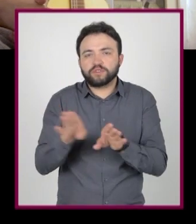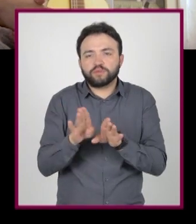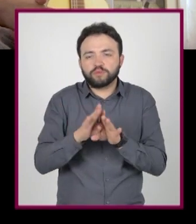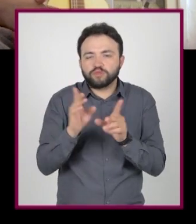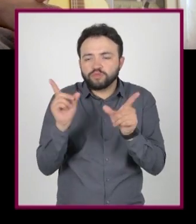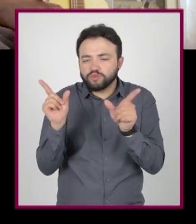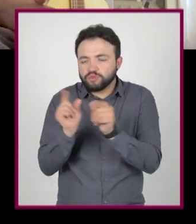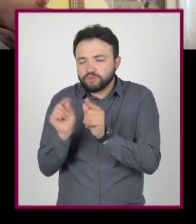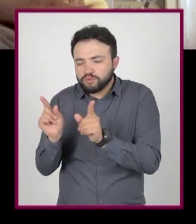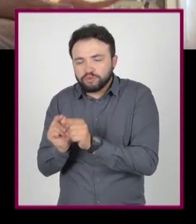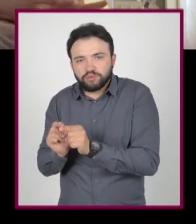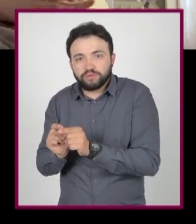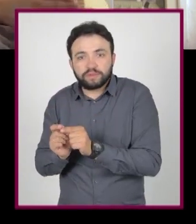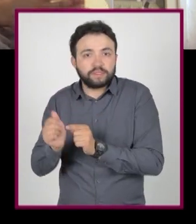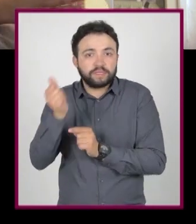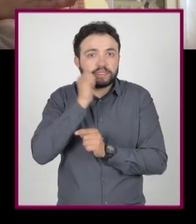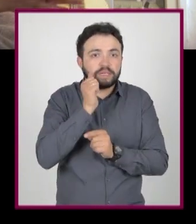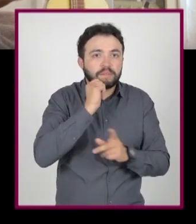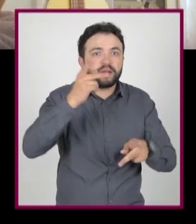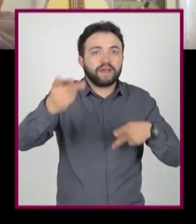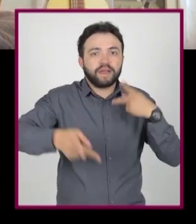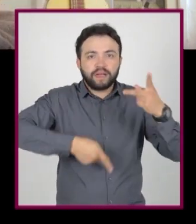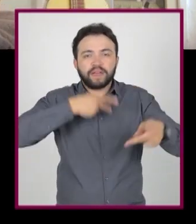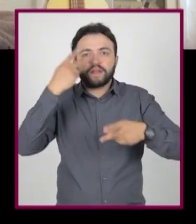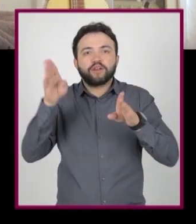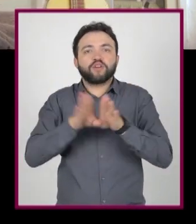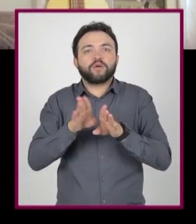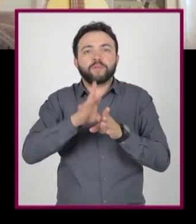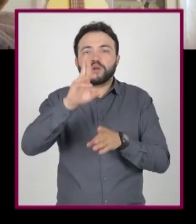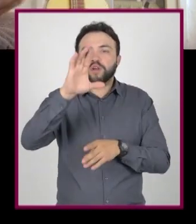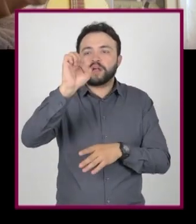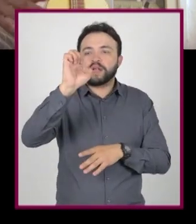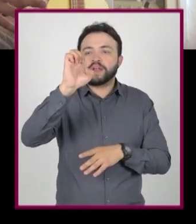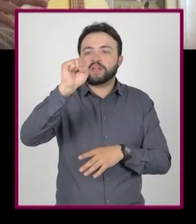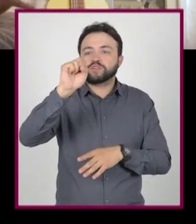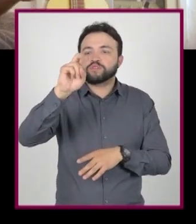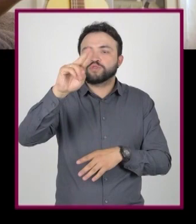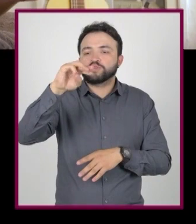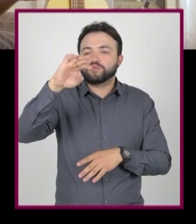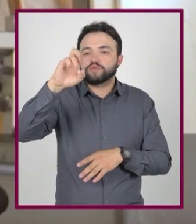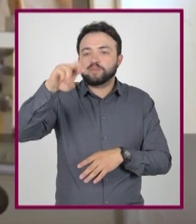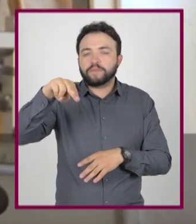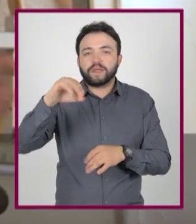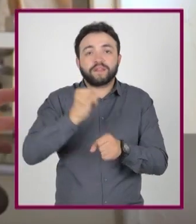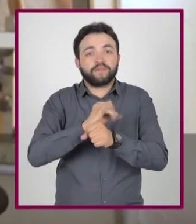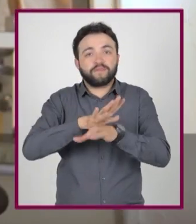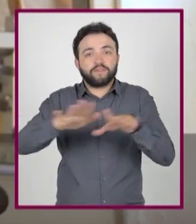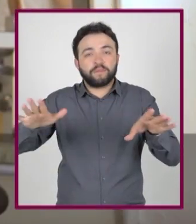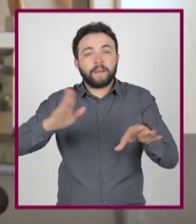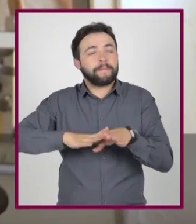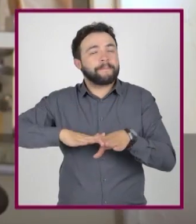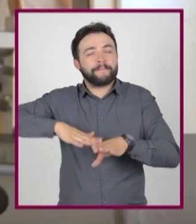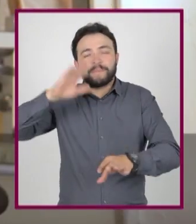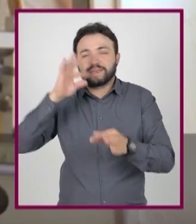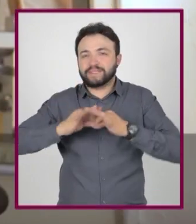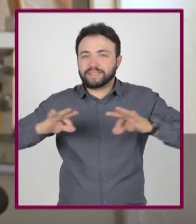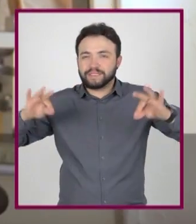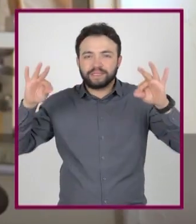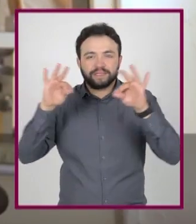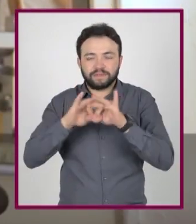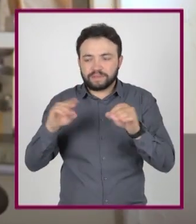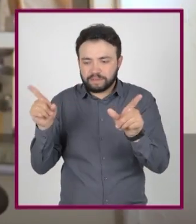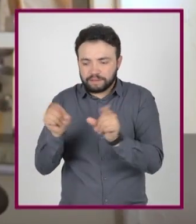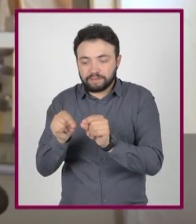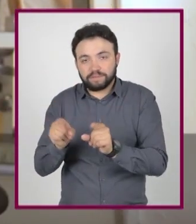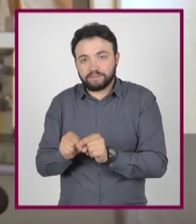así, chiquito, chiquito. Sí. Siempre estamos hablando de tener un resumen de la información, de lo más importante. Y no está